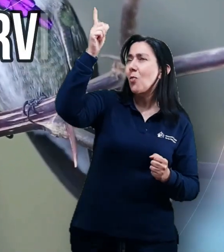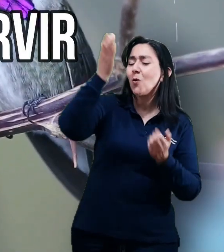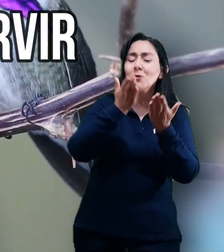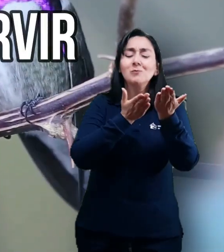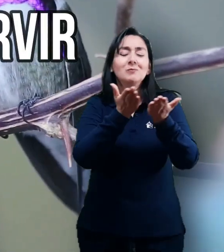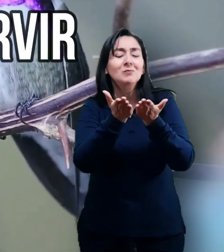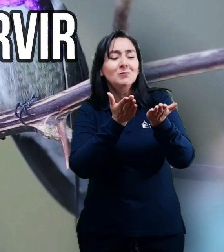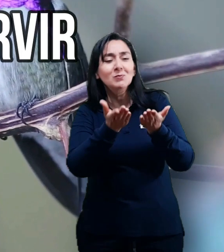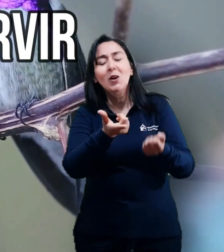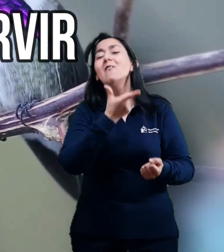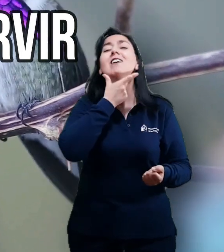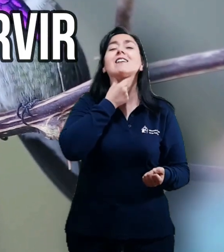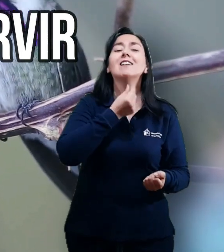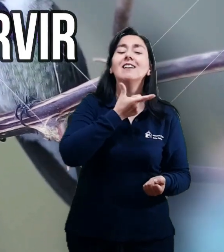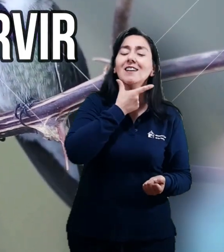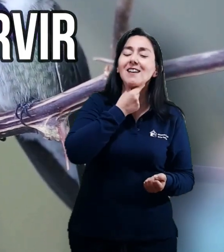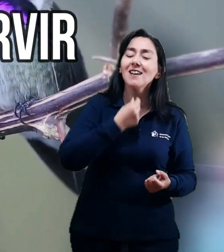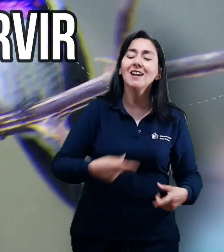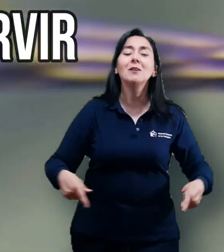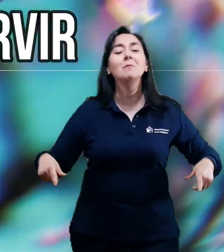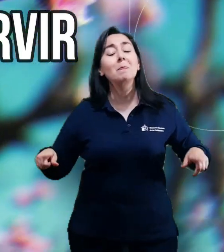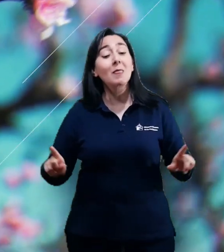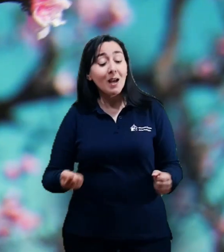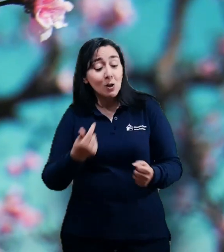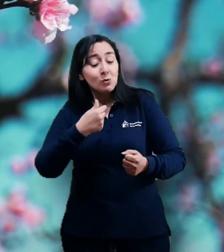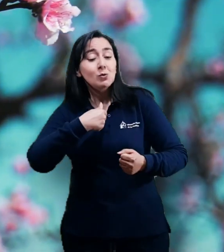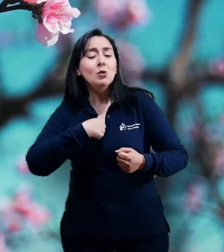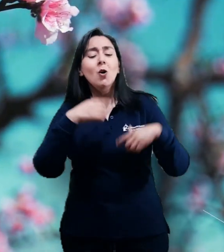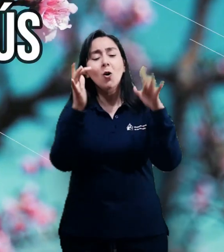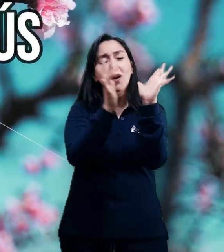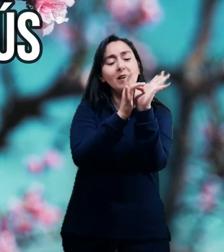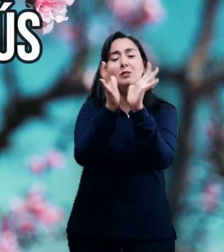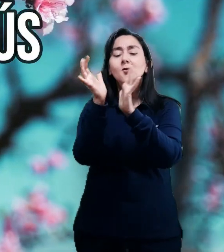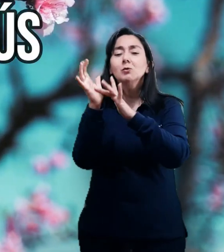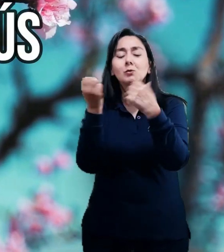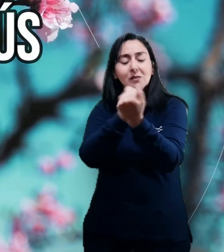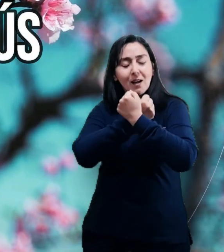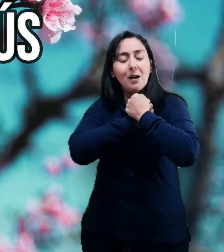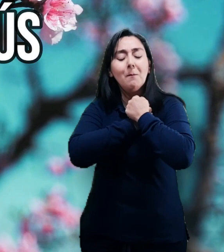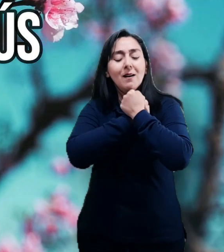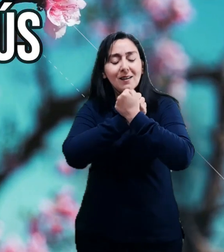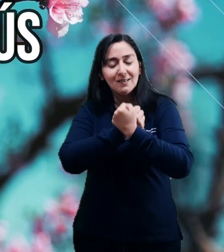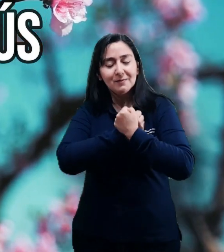quiero servir Te amo, Jesús